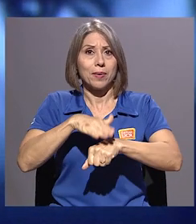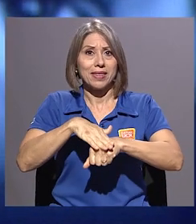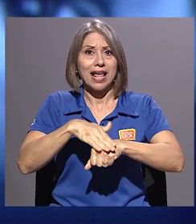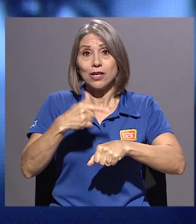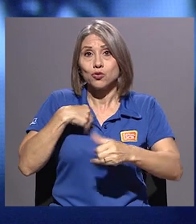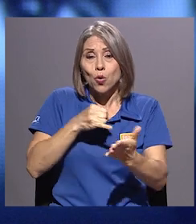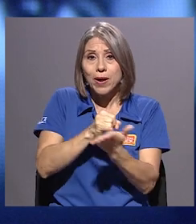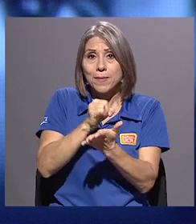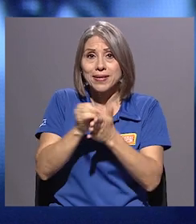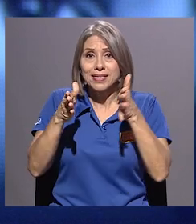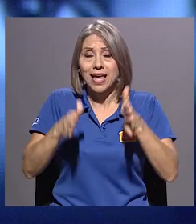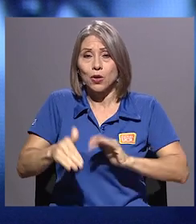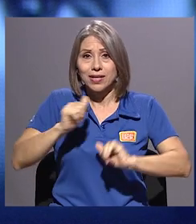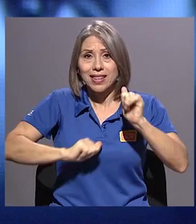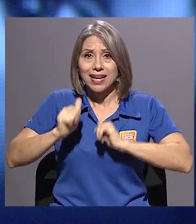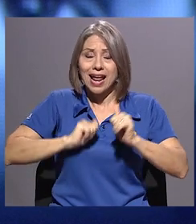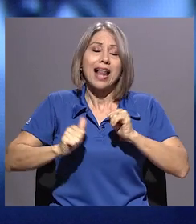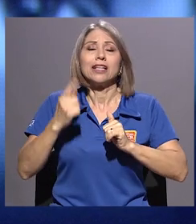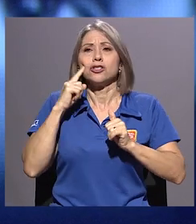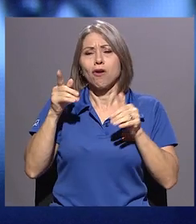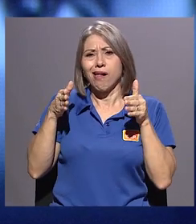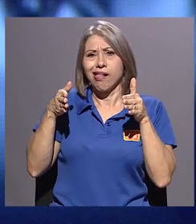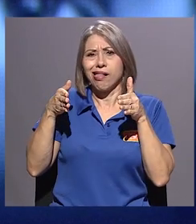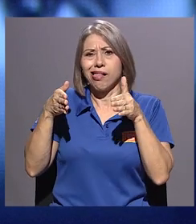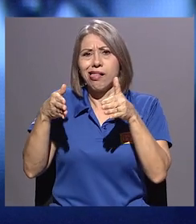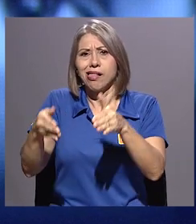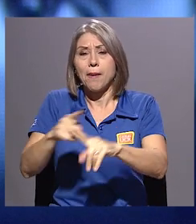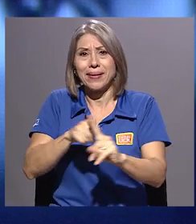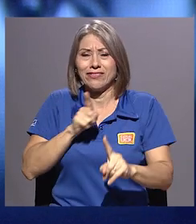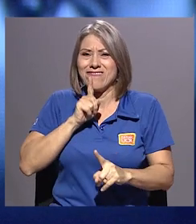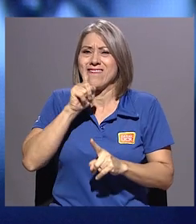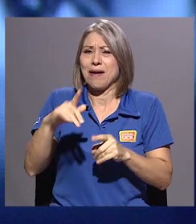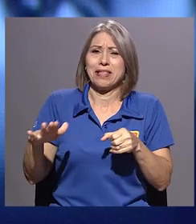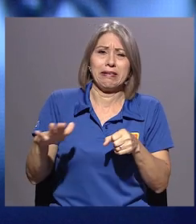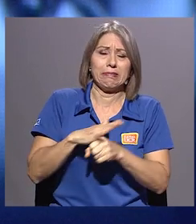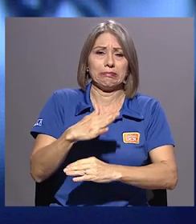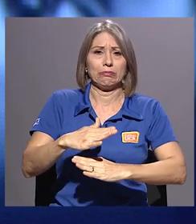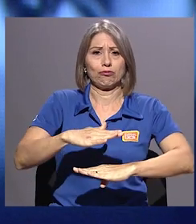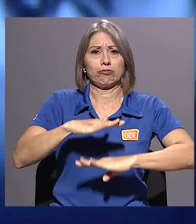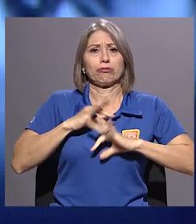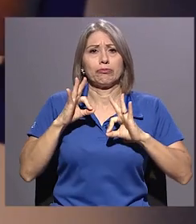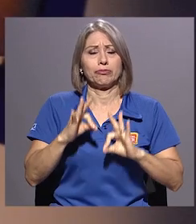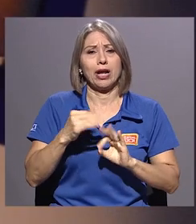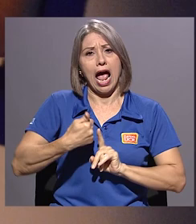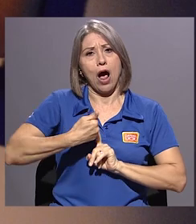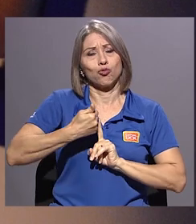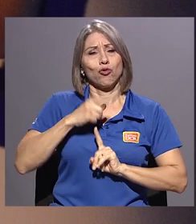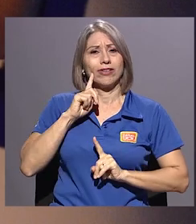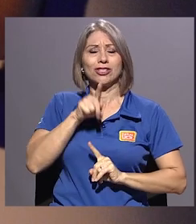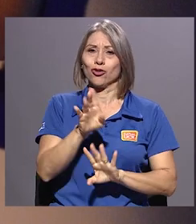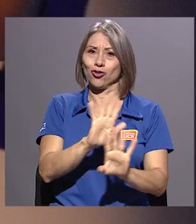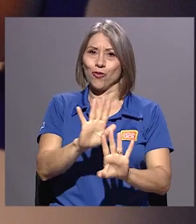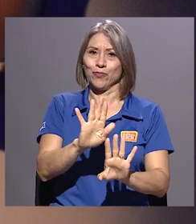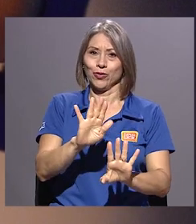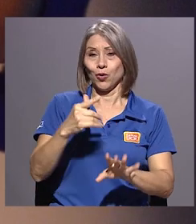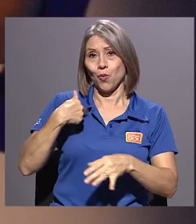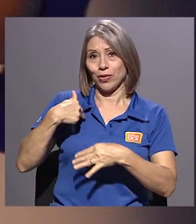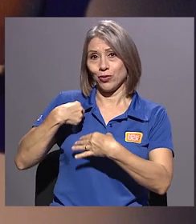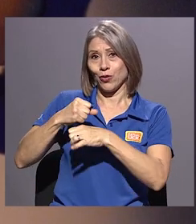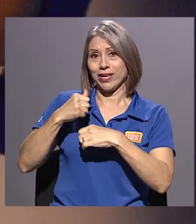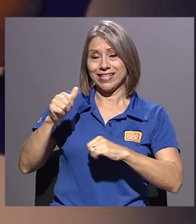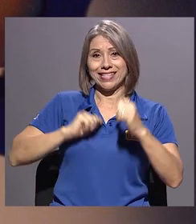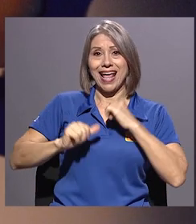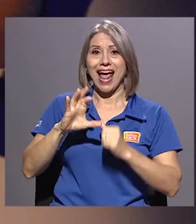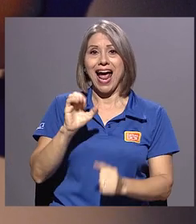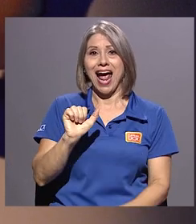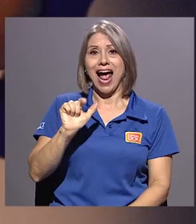para ese lado. Pero no era una autoficción plena. Y yo en ese momento, cuando hice algo de Ricardo... ¿Será? Sí. Si proponértelo era